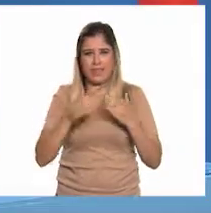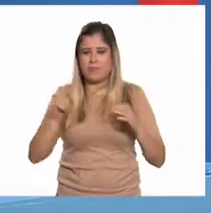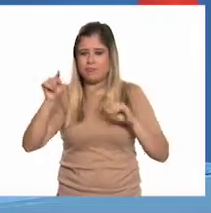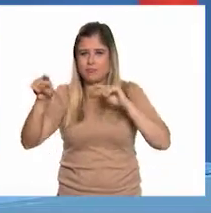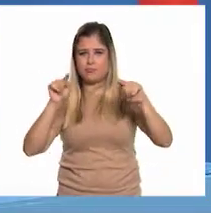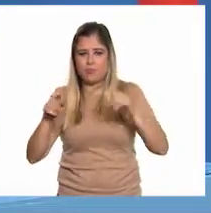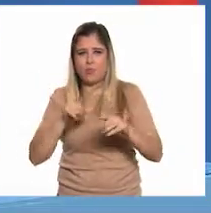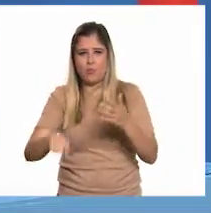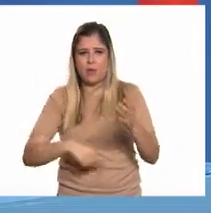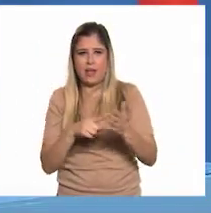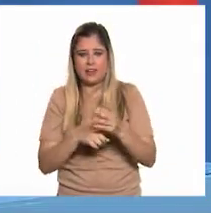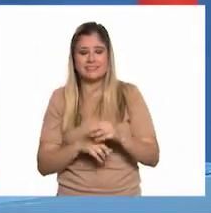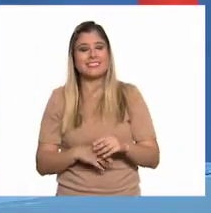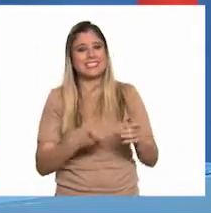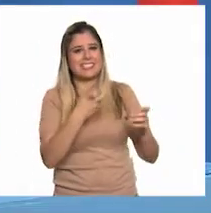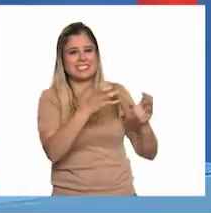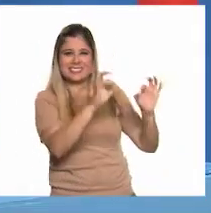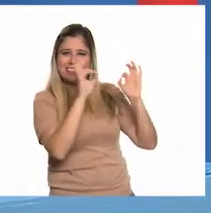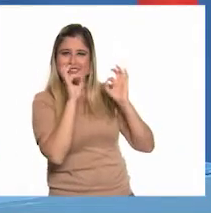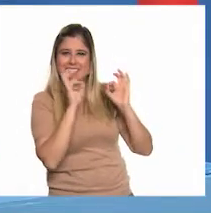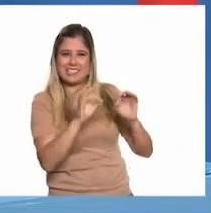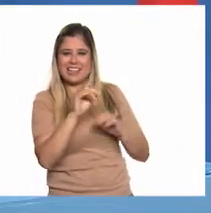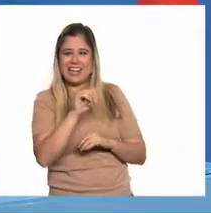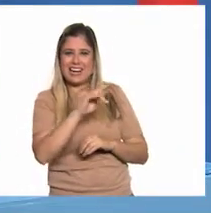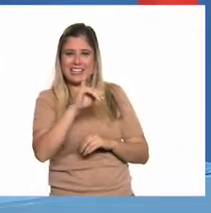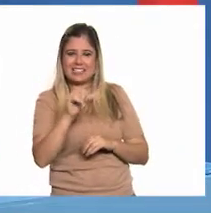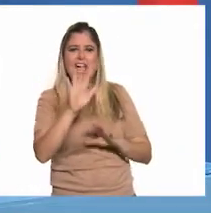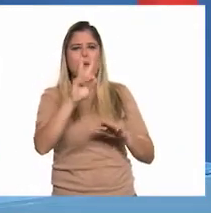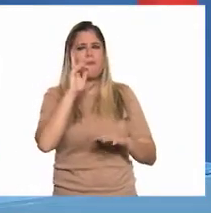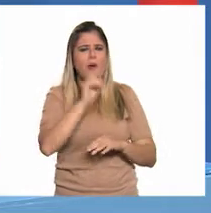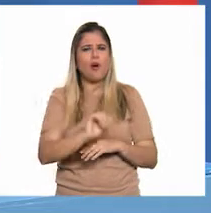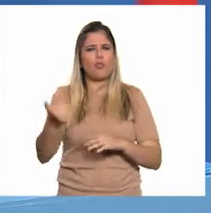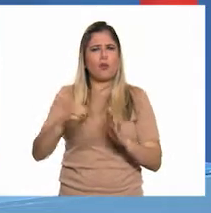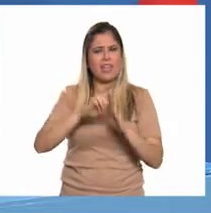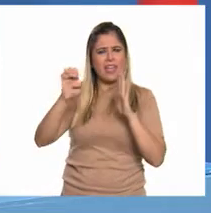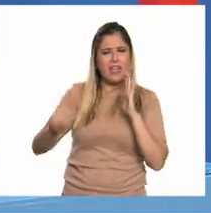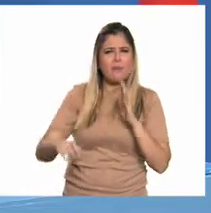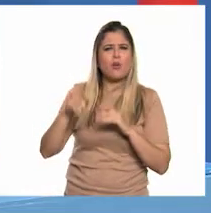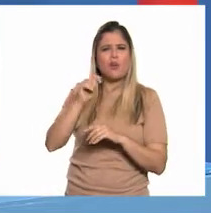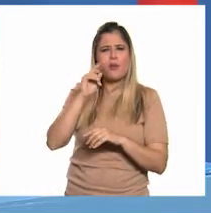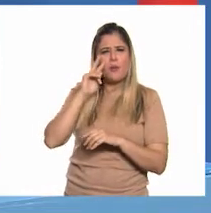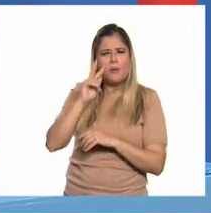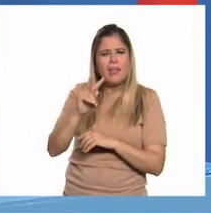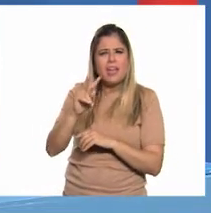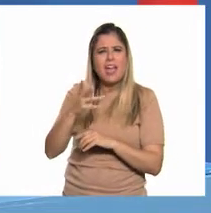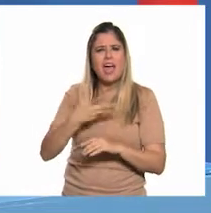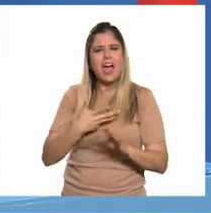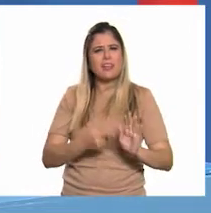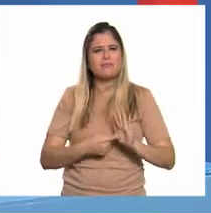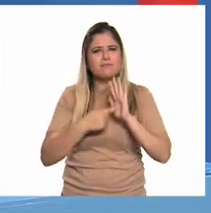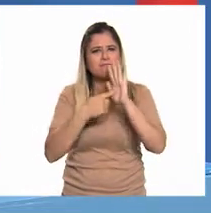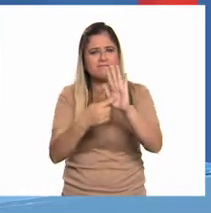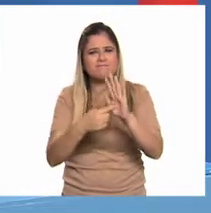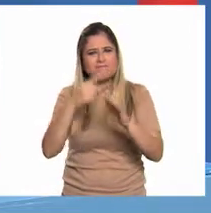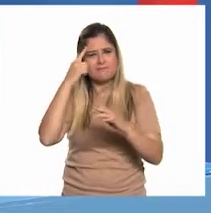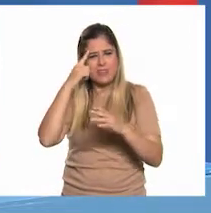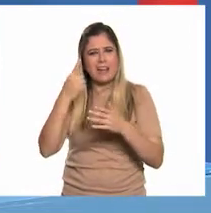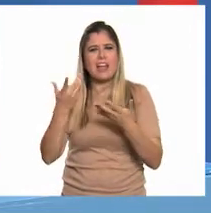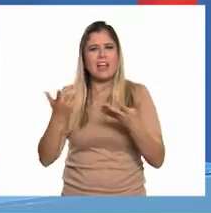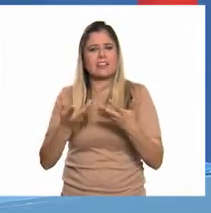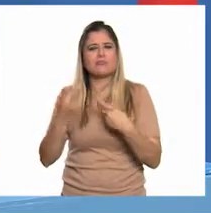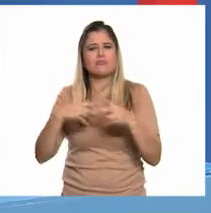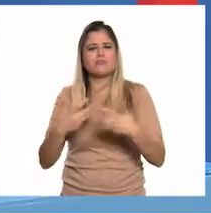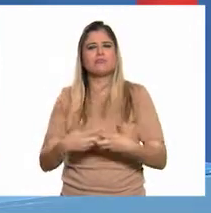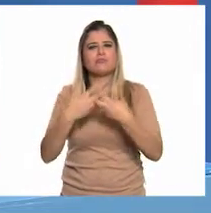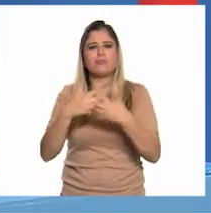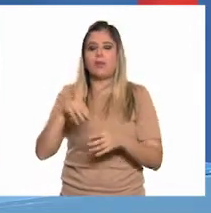¡Excelente, Larisa! Veamos otros ejemplos. Identifiquemos ahora el símbolo que corresponde a una producción de